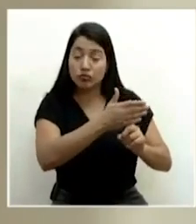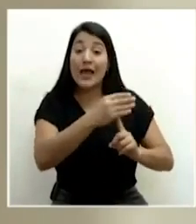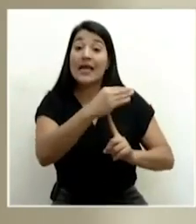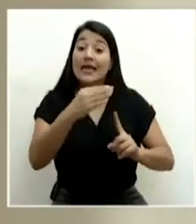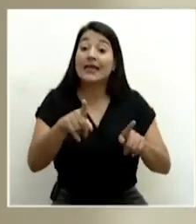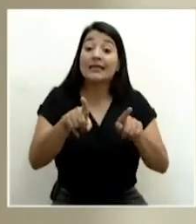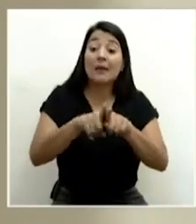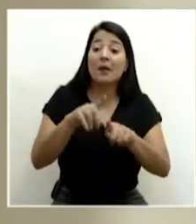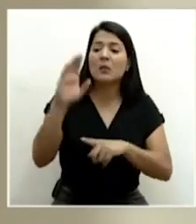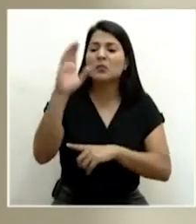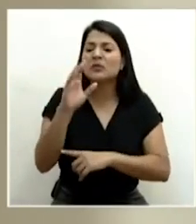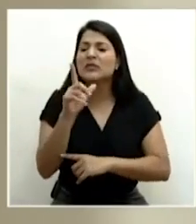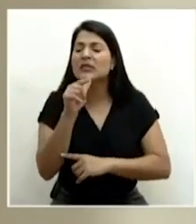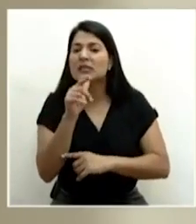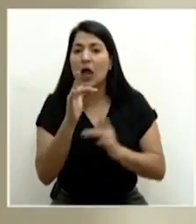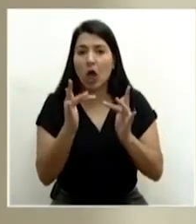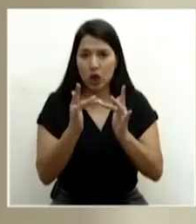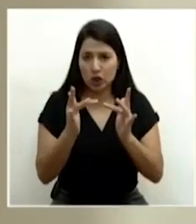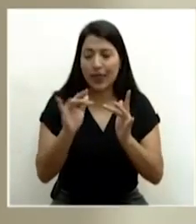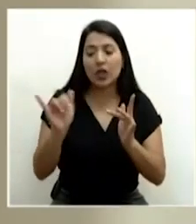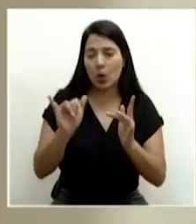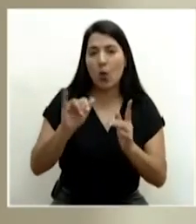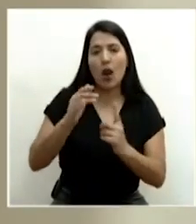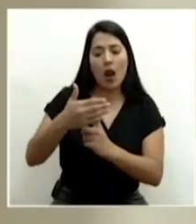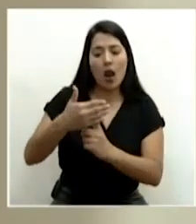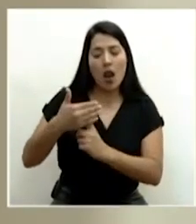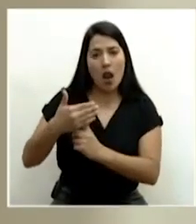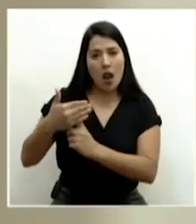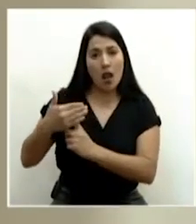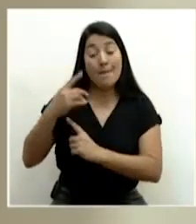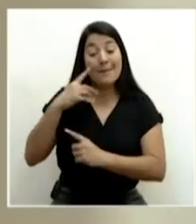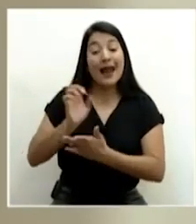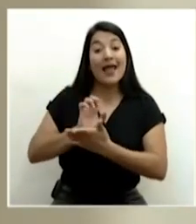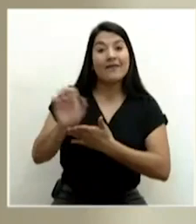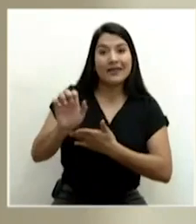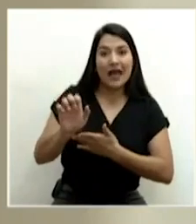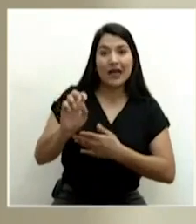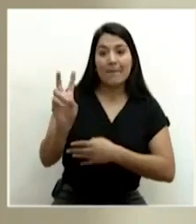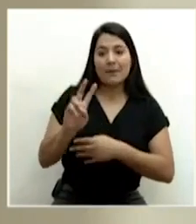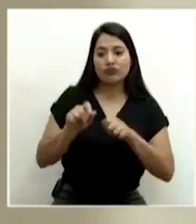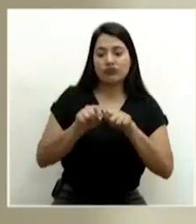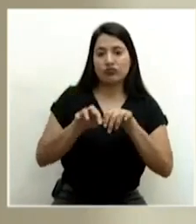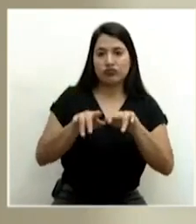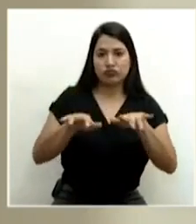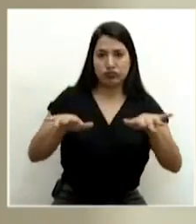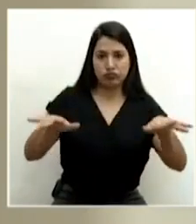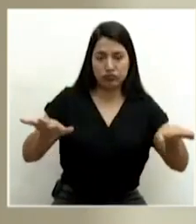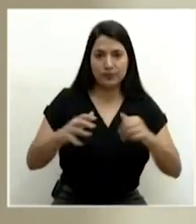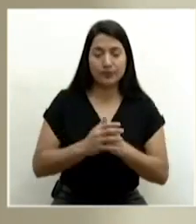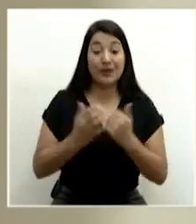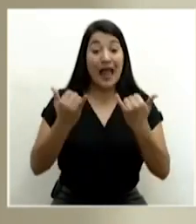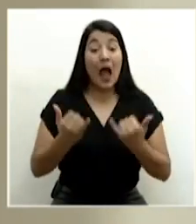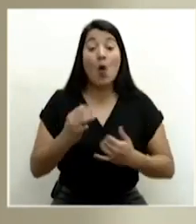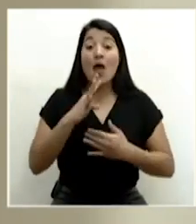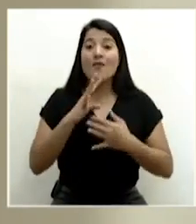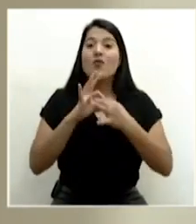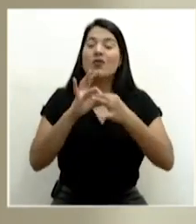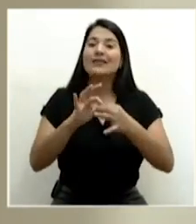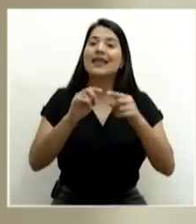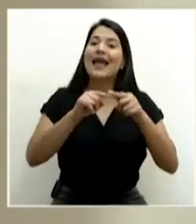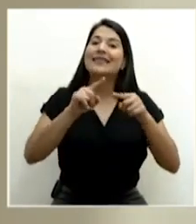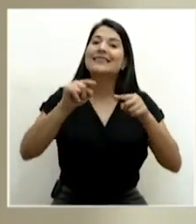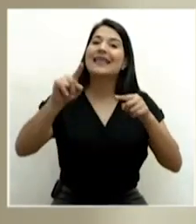y esperar que no contagien más a la población. Voy a hablar de las estadísticas del